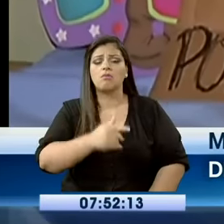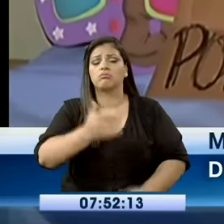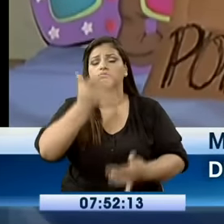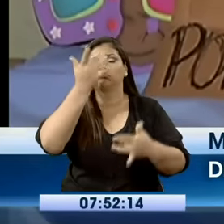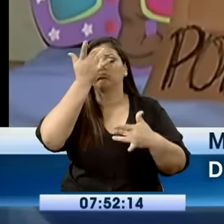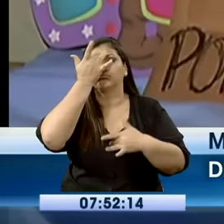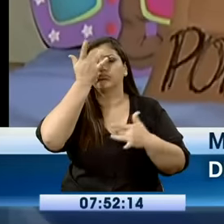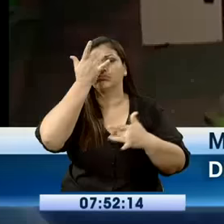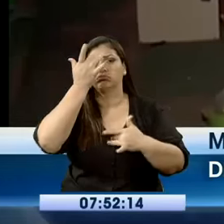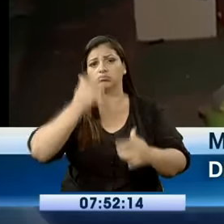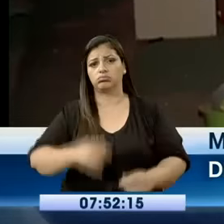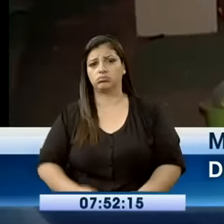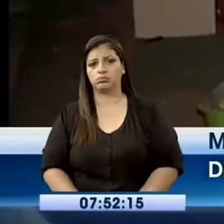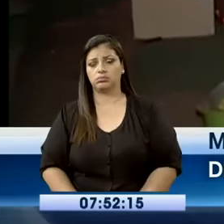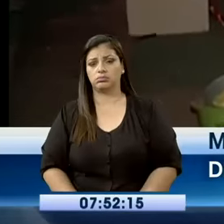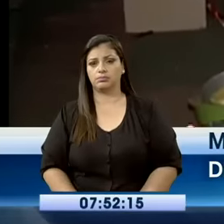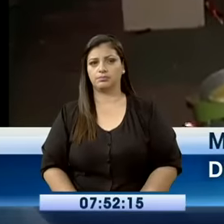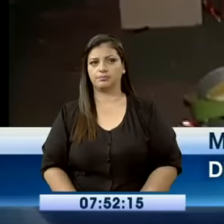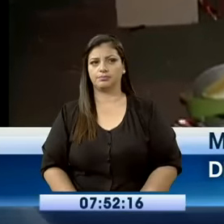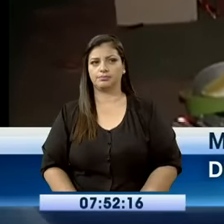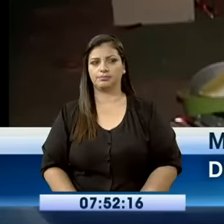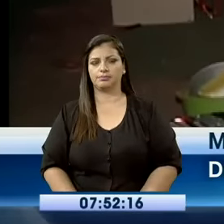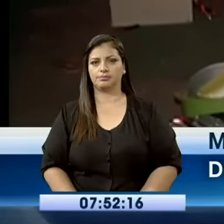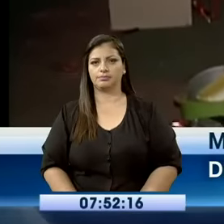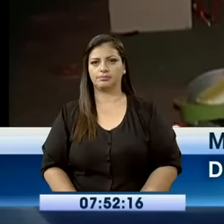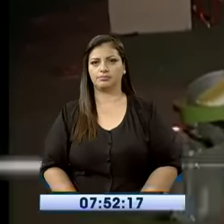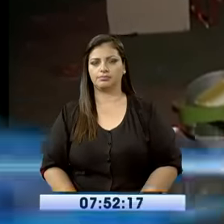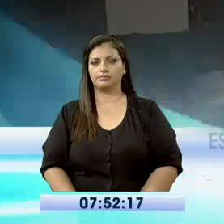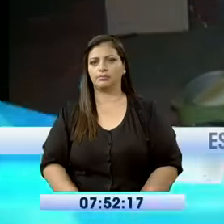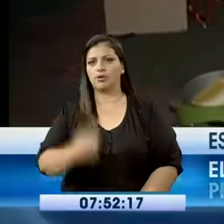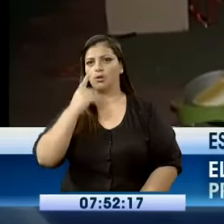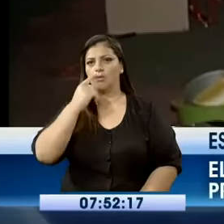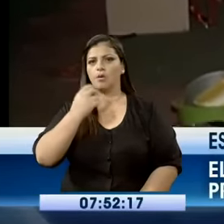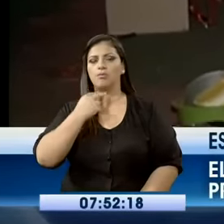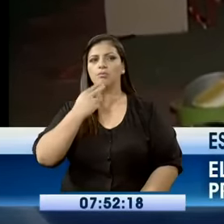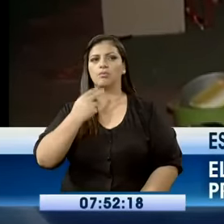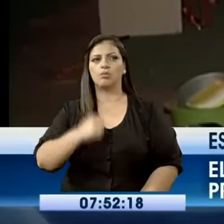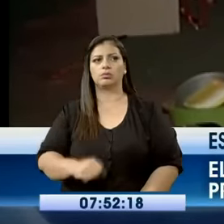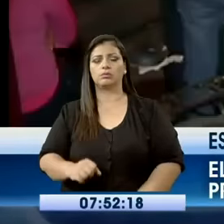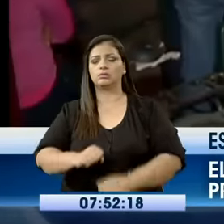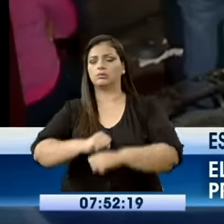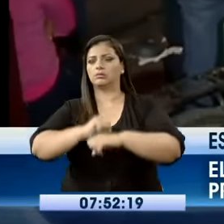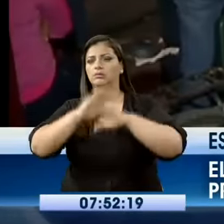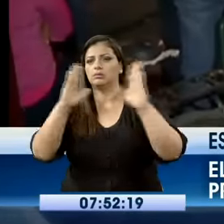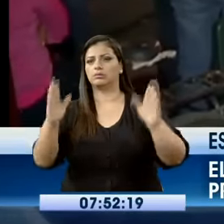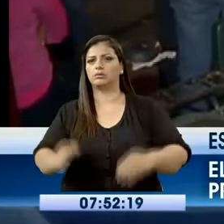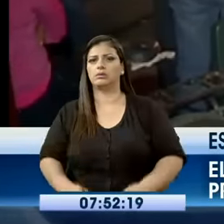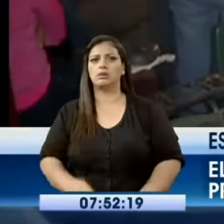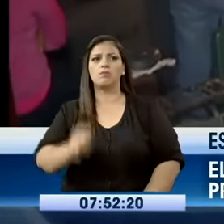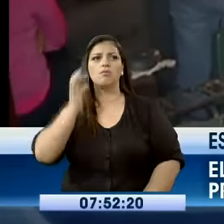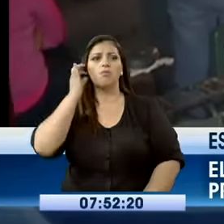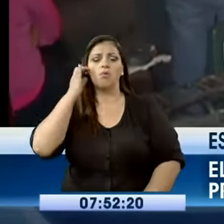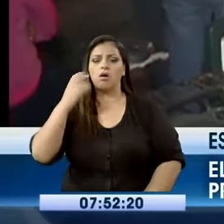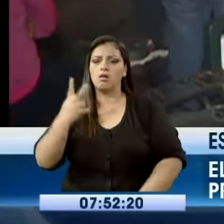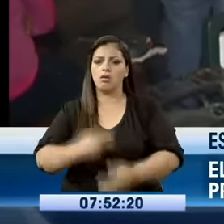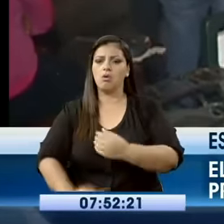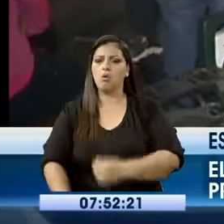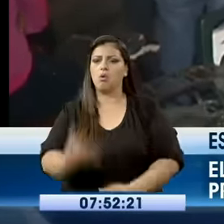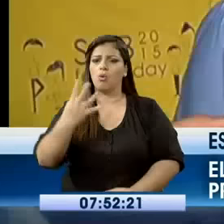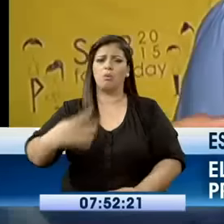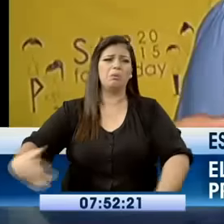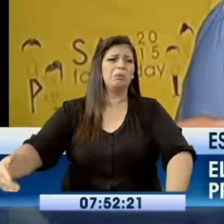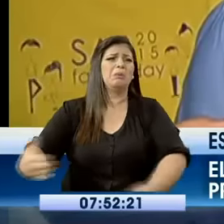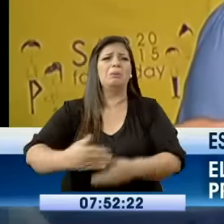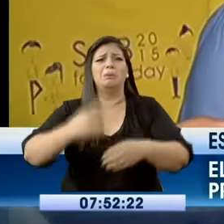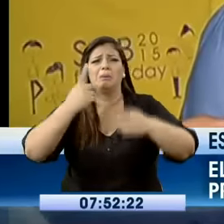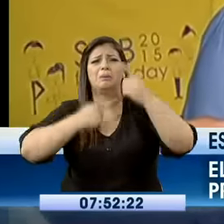todos nos botaron a la calle. La señora llegó en horas de la mañana, muy asustada, con sus niños en brazos, llorando, haciéndonos